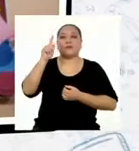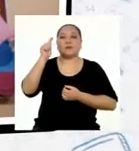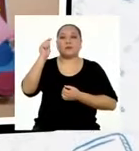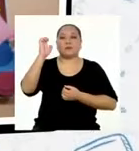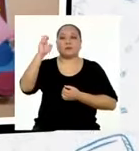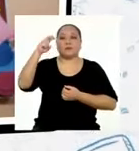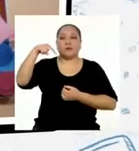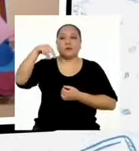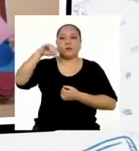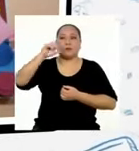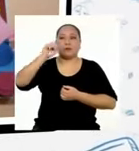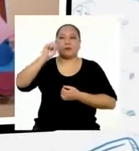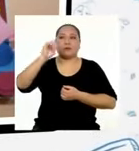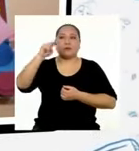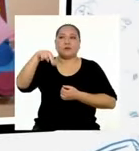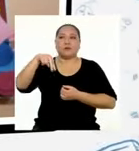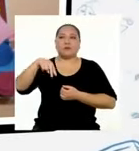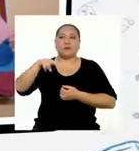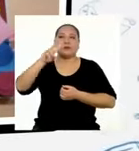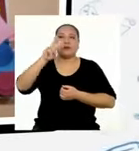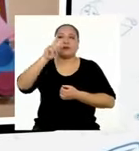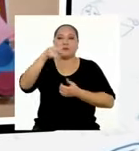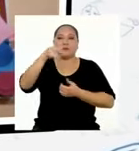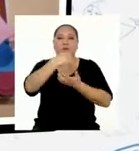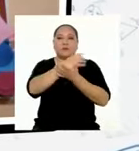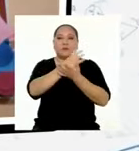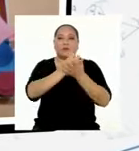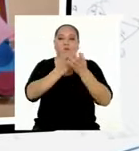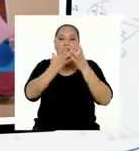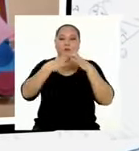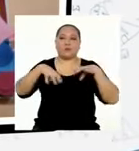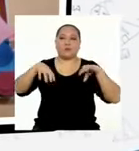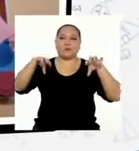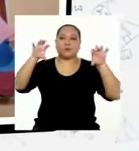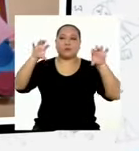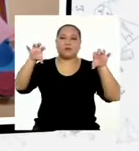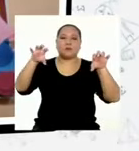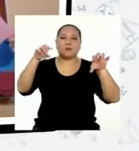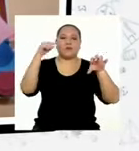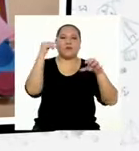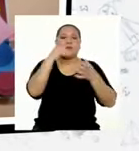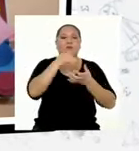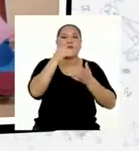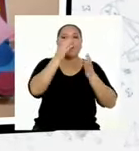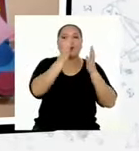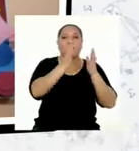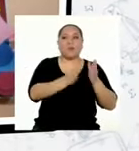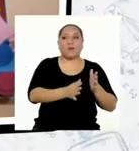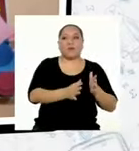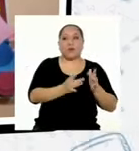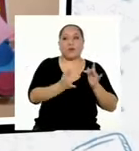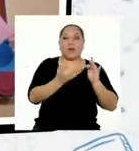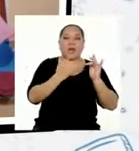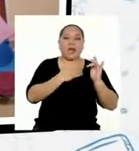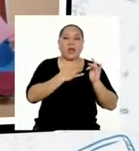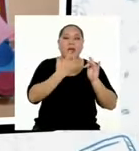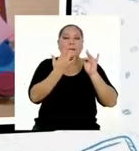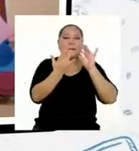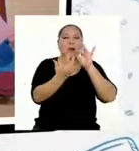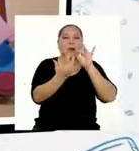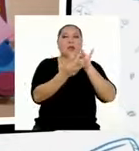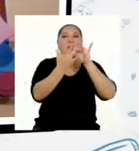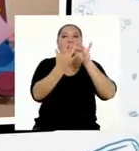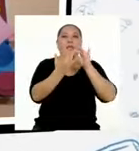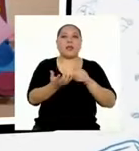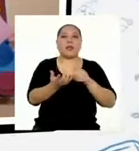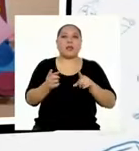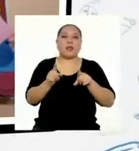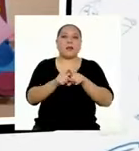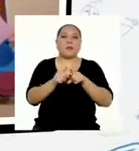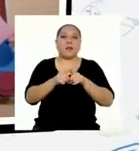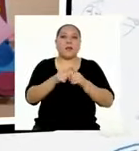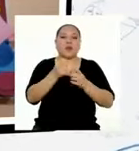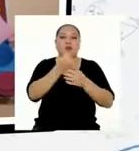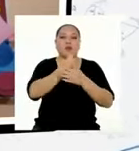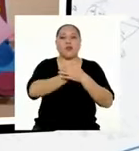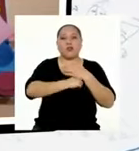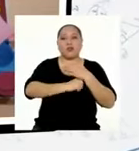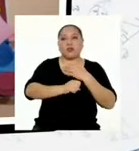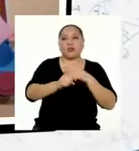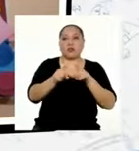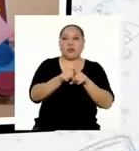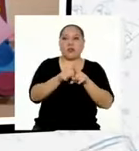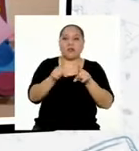En extensión, voy a dividir en dos partes. Esto, para los adultos. Tener empatía con los hijos y